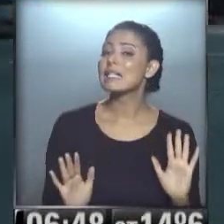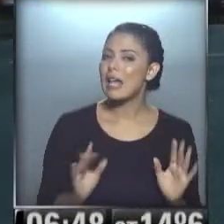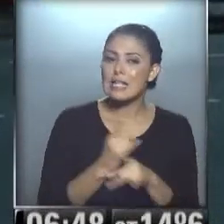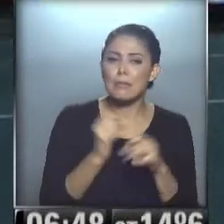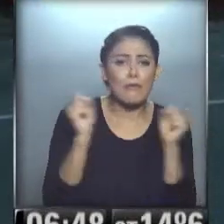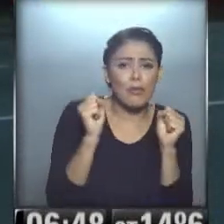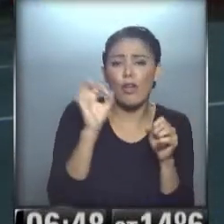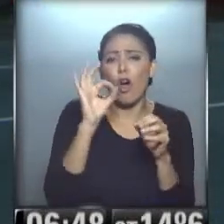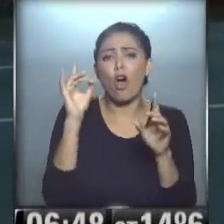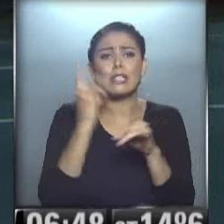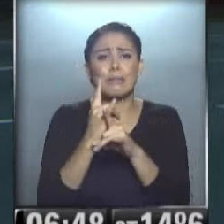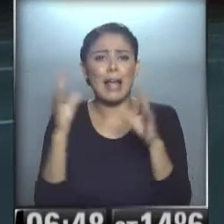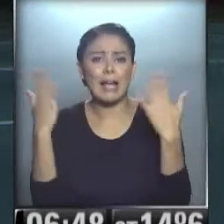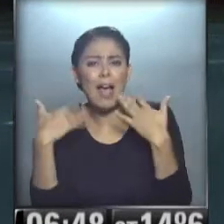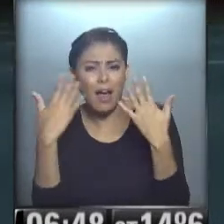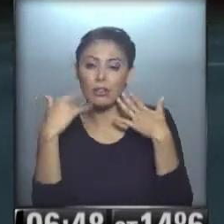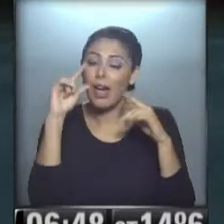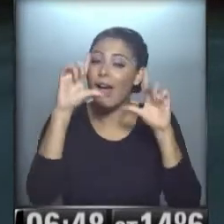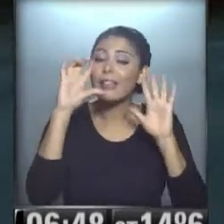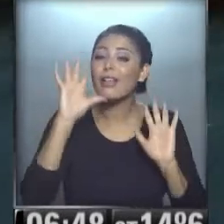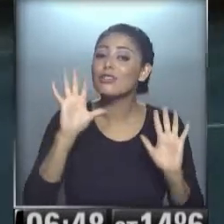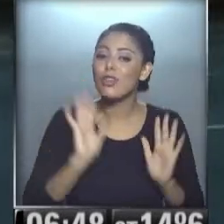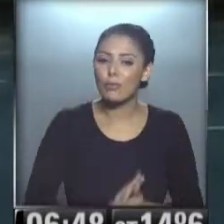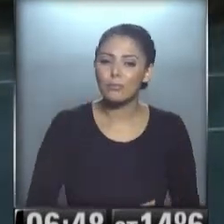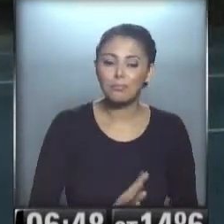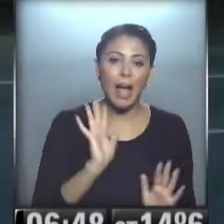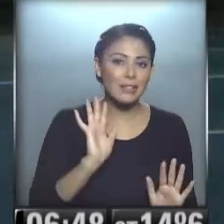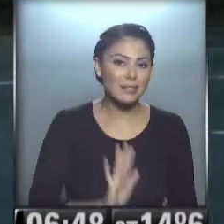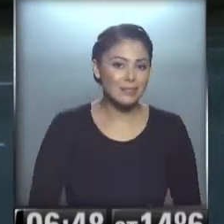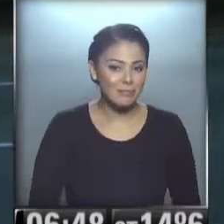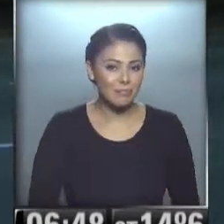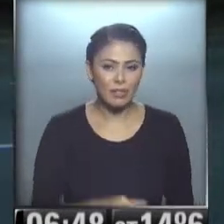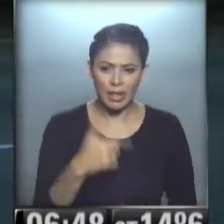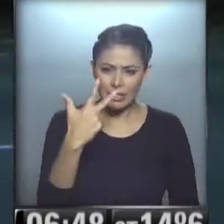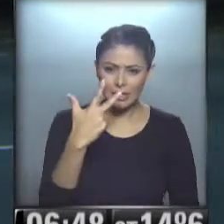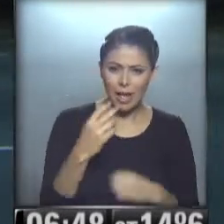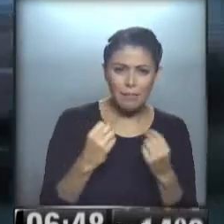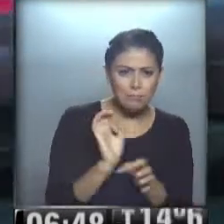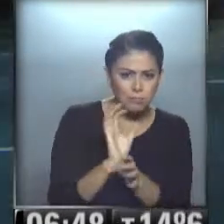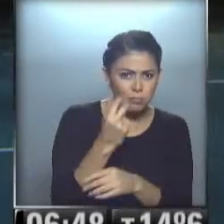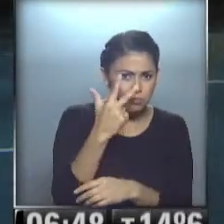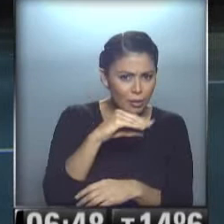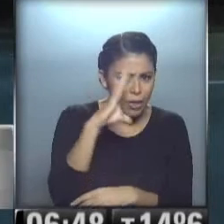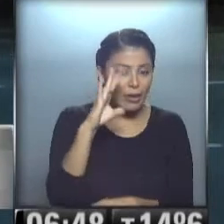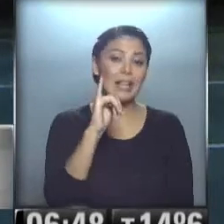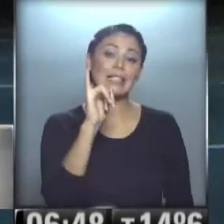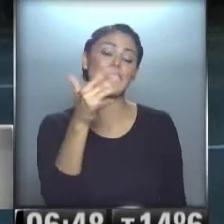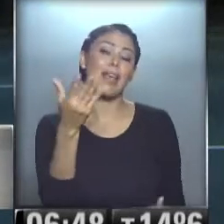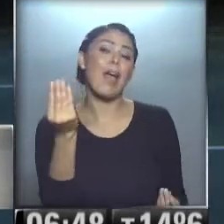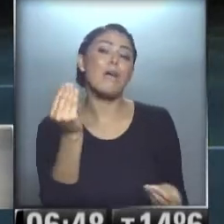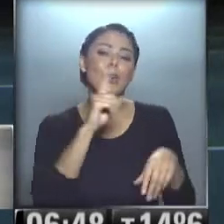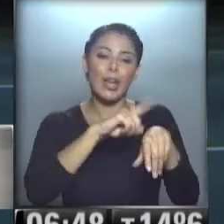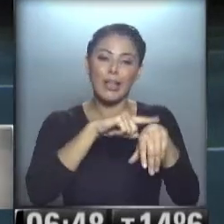siempre tienen frío, siempre tienen calor... ...así que atenti, eh... ...mirá vos, son las 3 de la mañana... ...mirá, sí, es que el sol sale